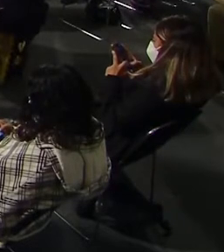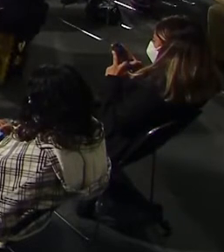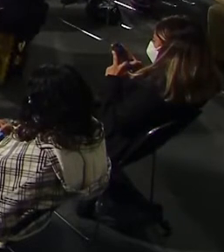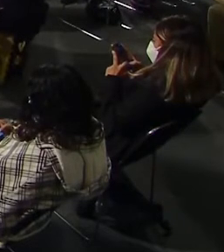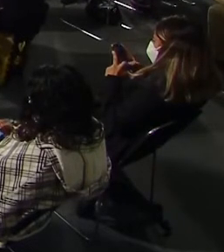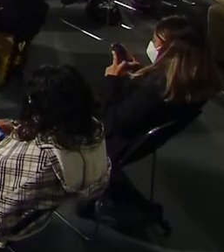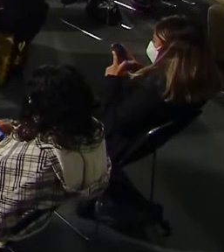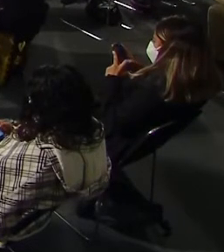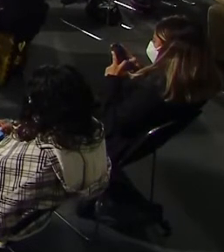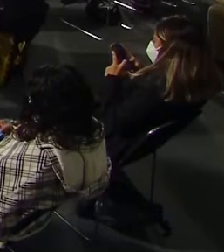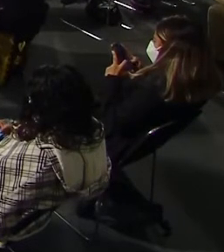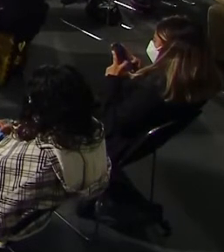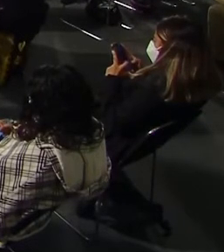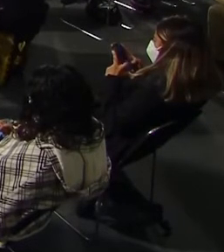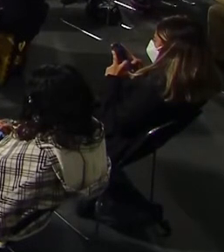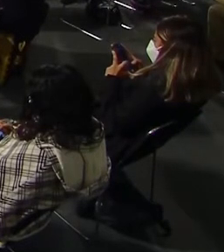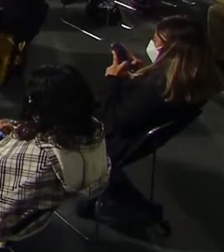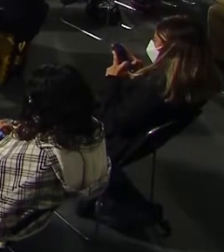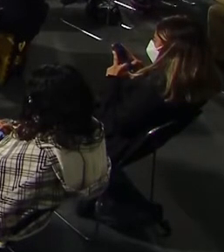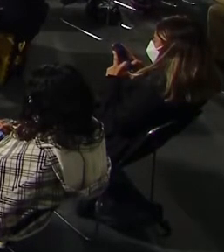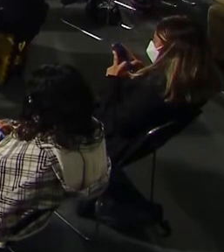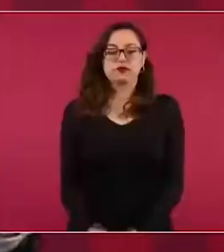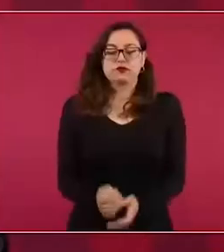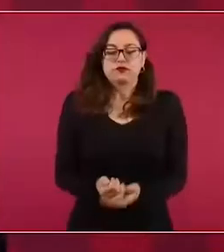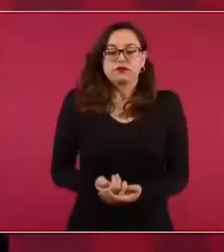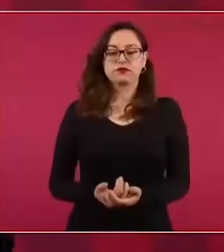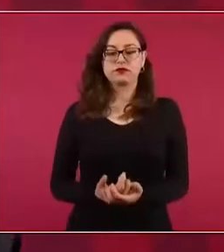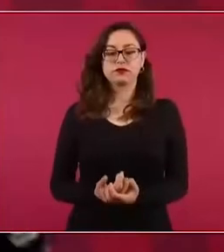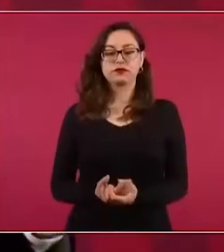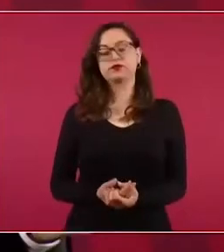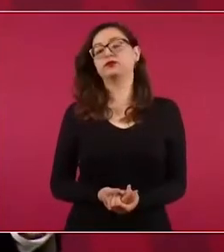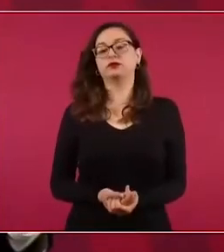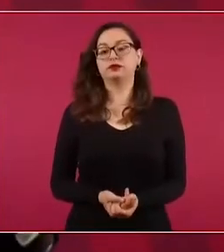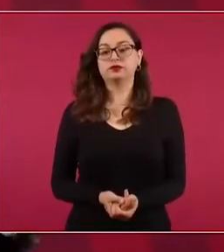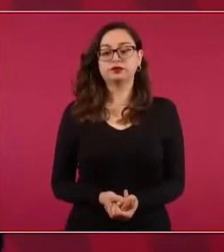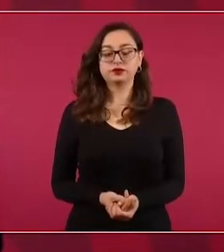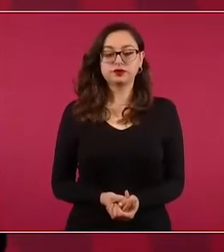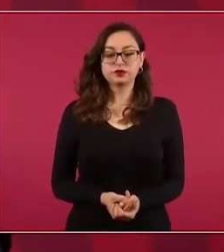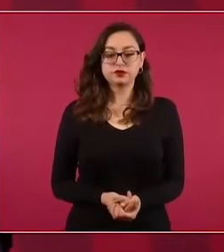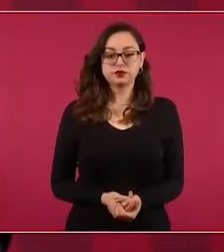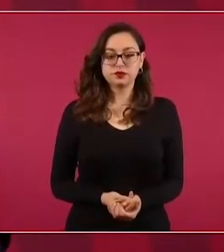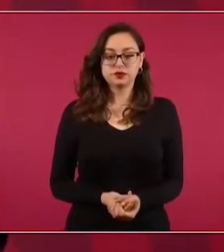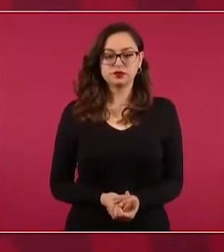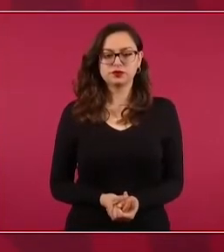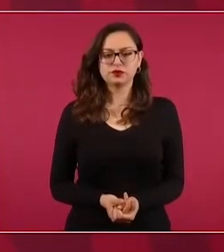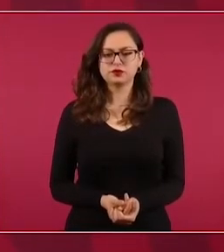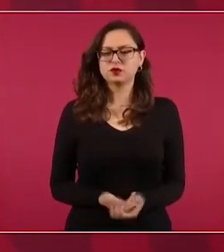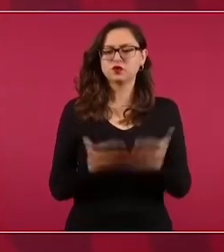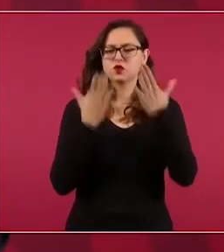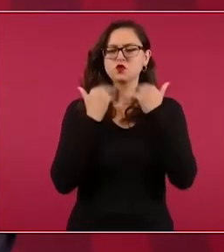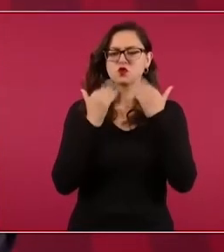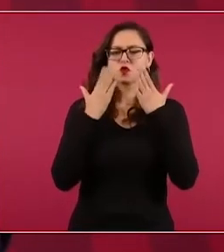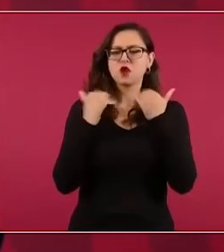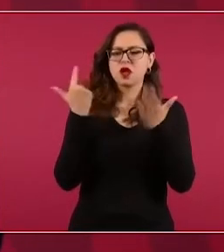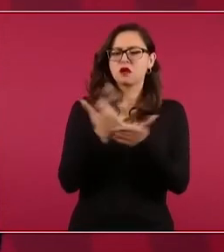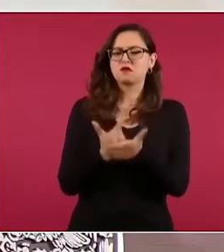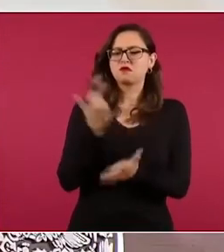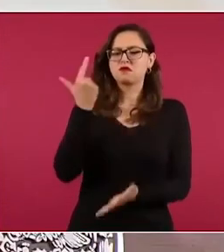pero no pasa a mayores si no hay nada